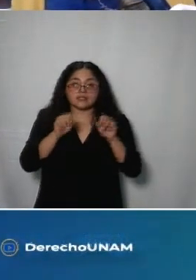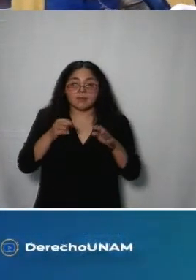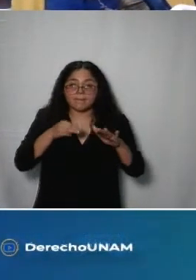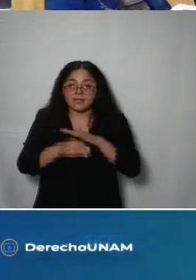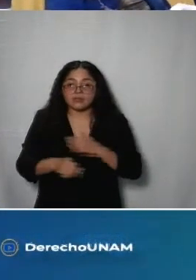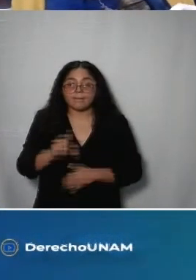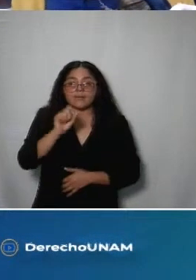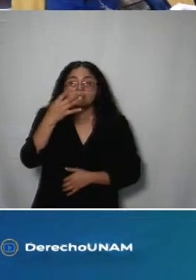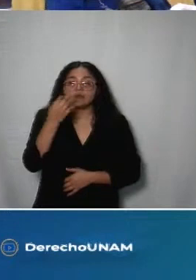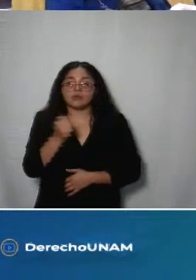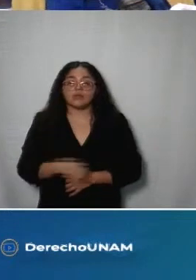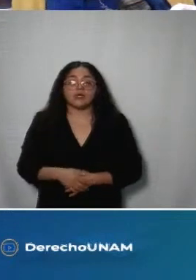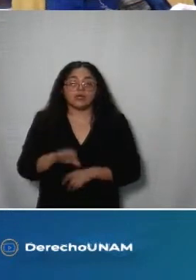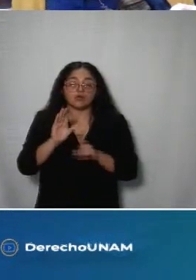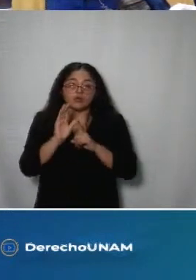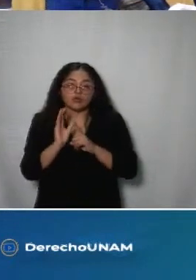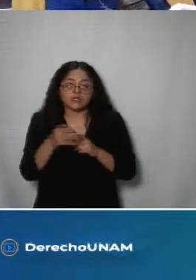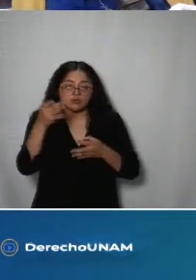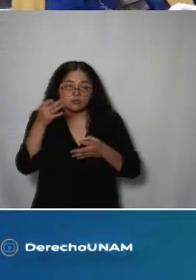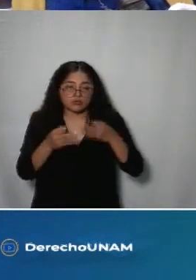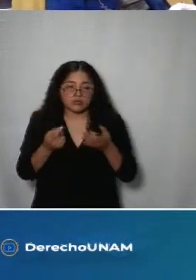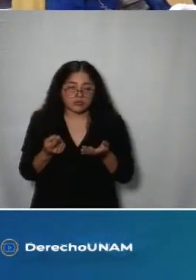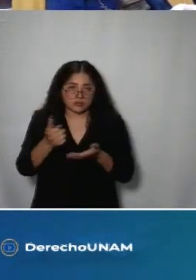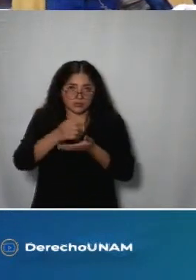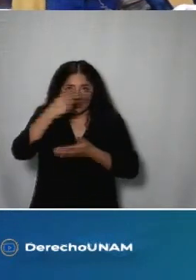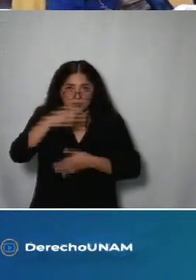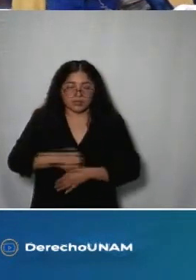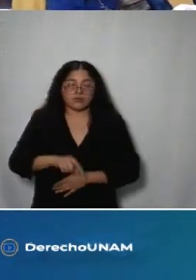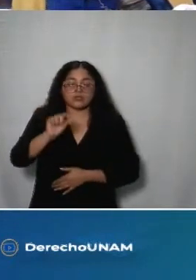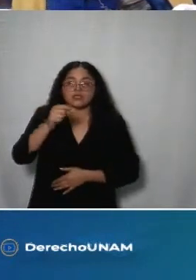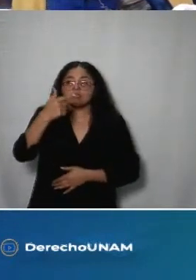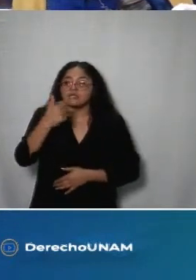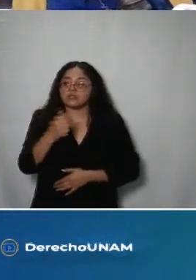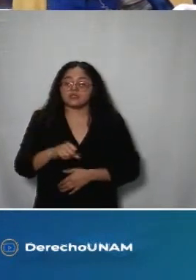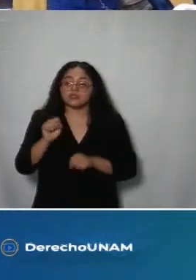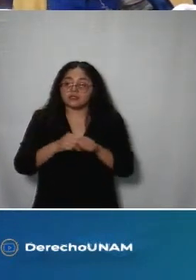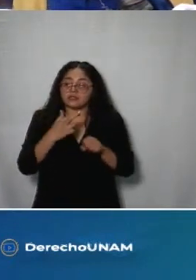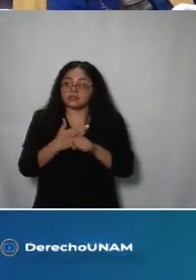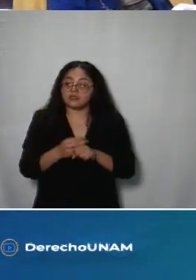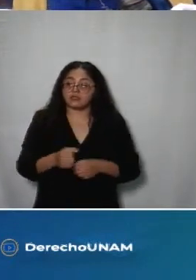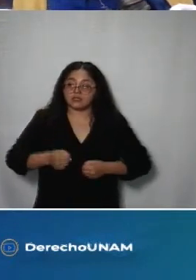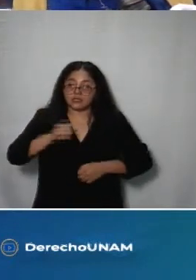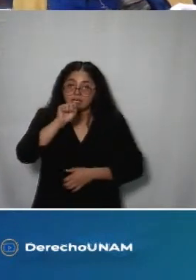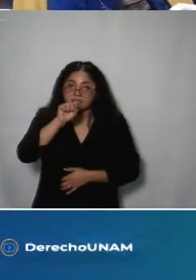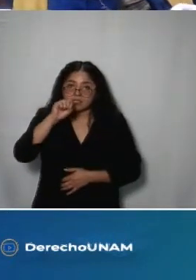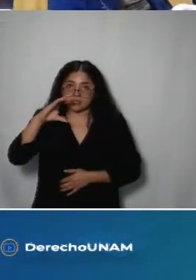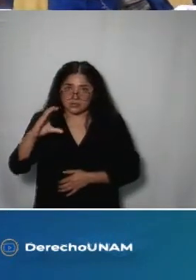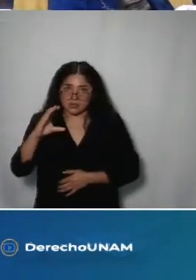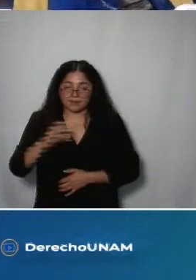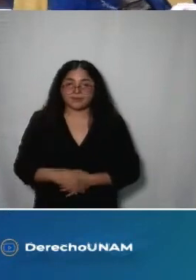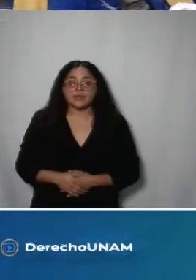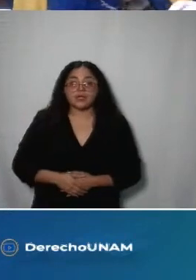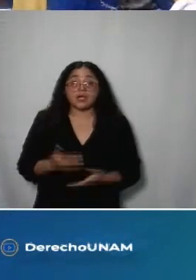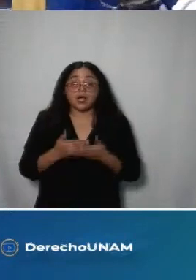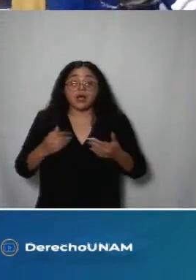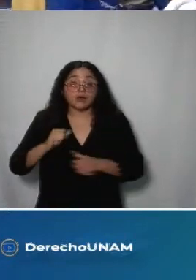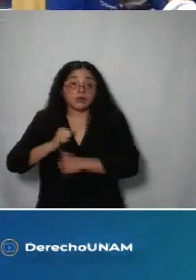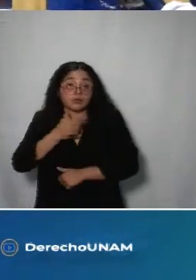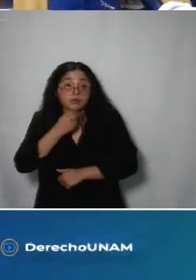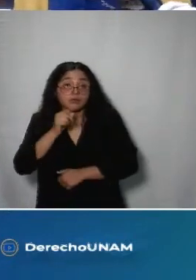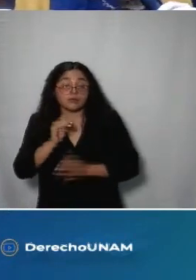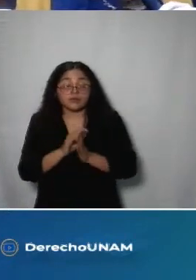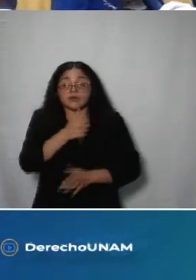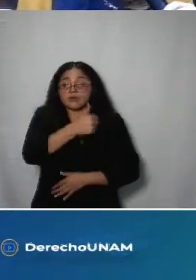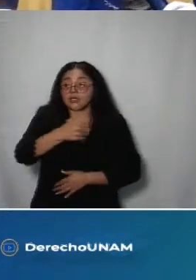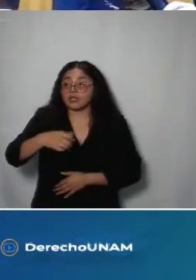veintinueve del consejo de la judicatura de la ciudad de méxico y setenta y siete de la secretaría de seguridad ciudadana comisionadas